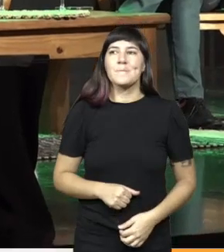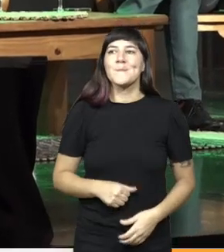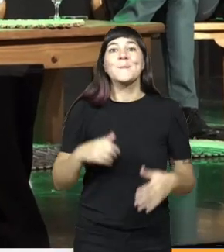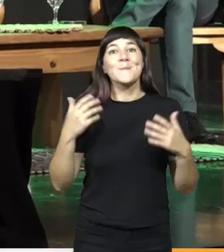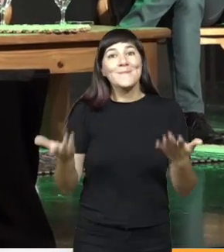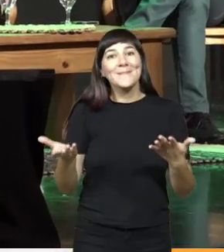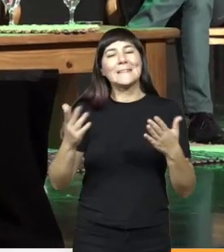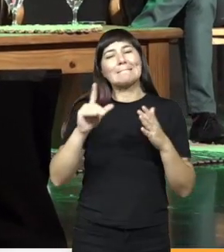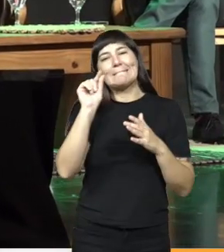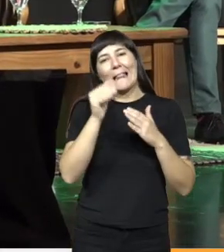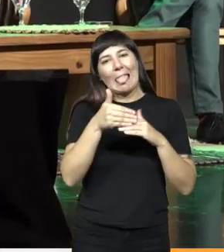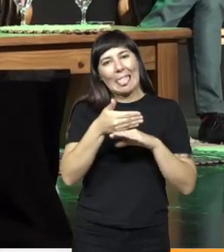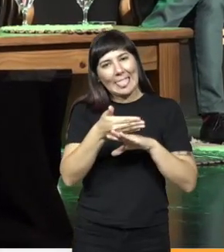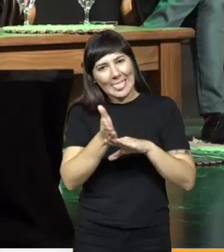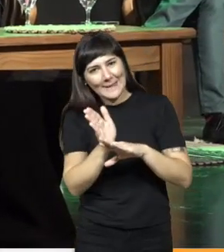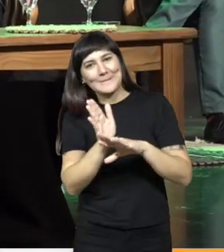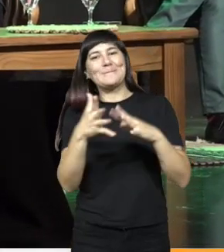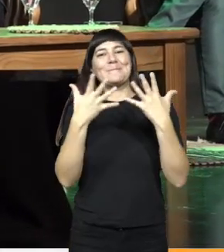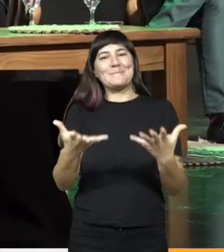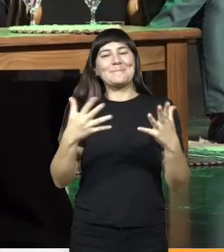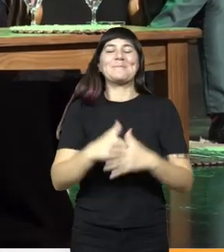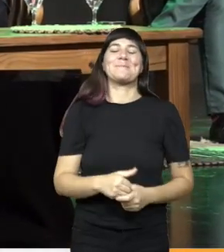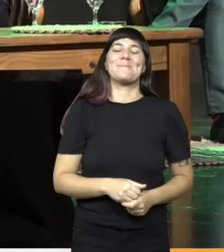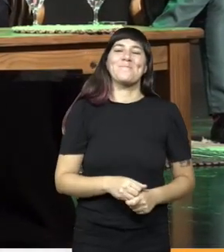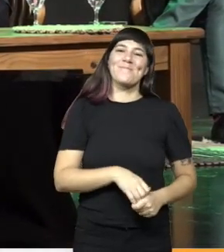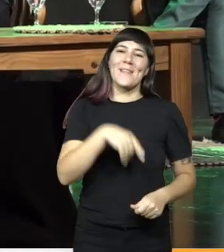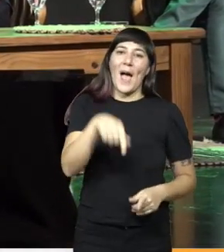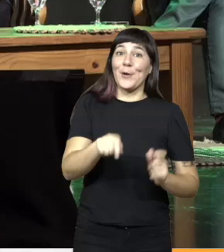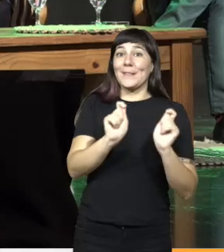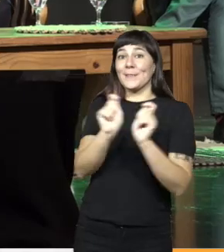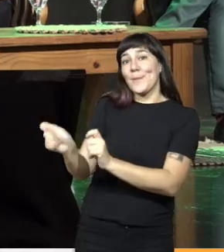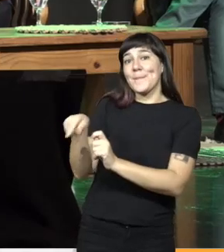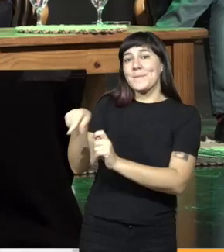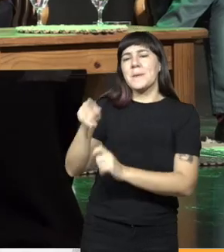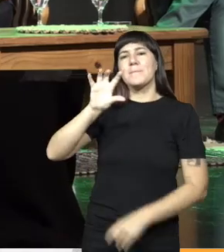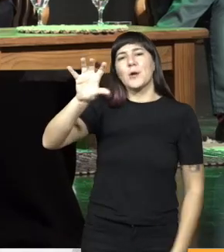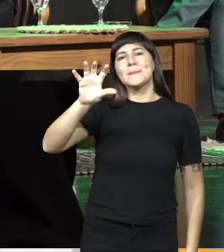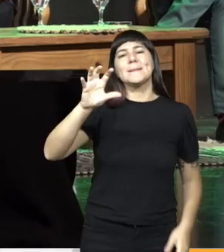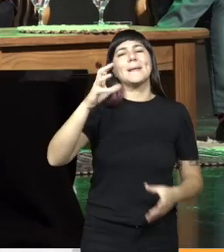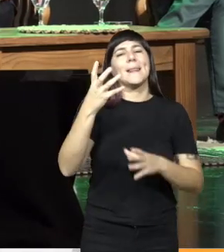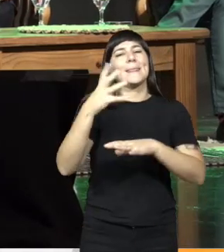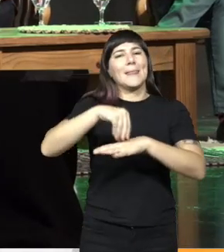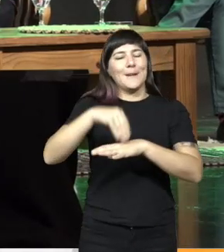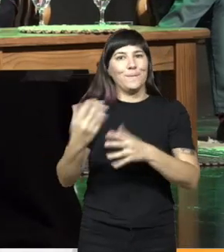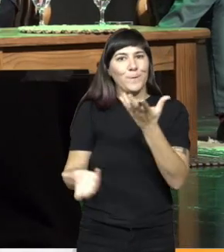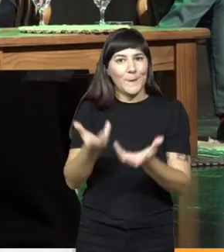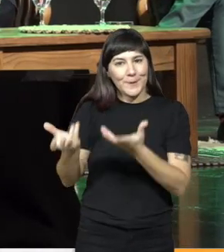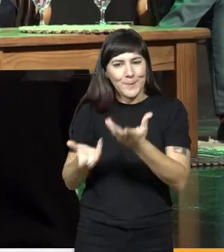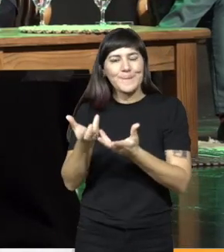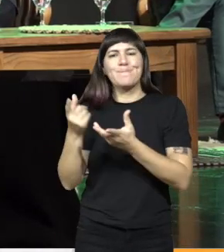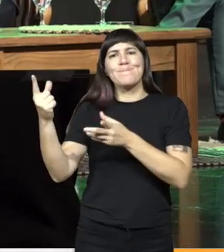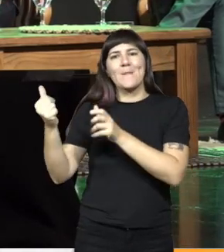Bueno, se pasó un poquito. Bueno, ahora le toca el turno a la provincia de Tierra del Fuego. Nos